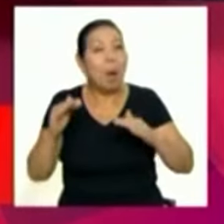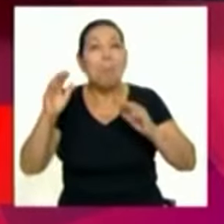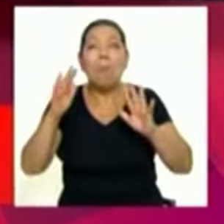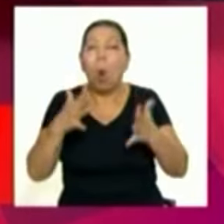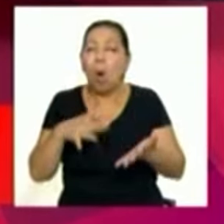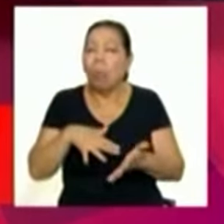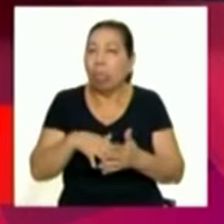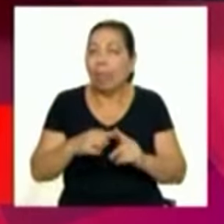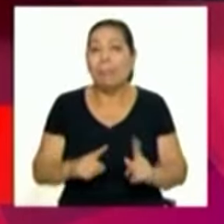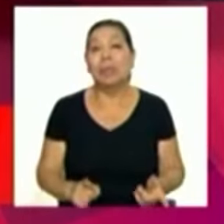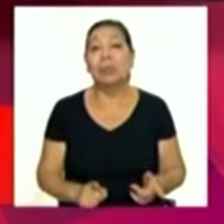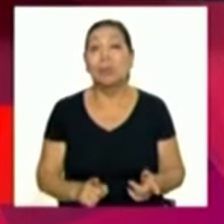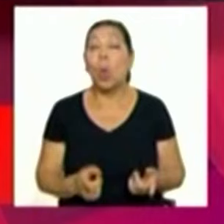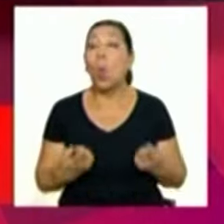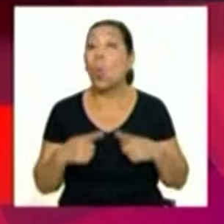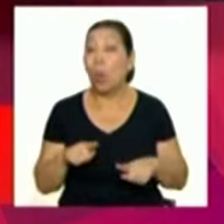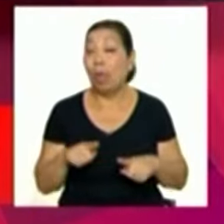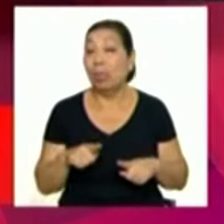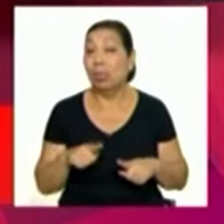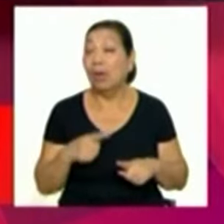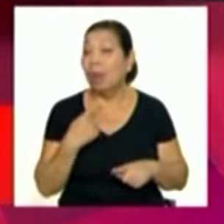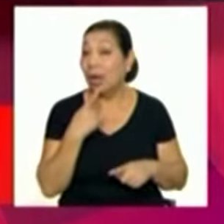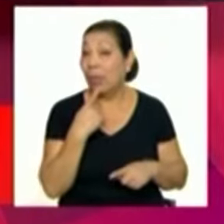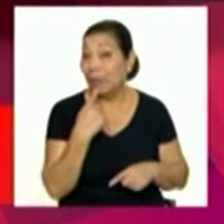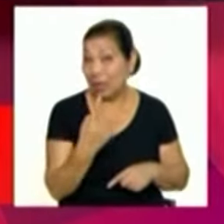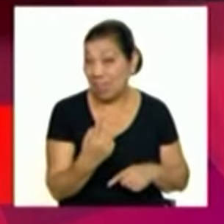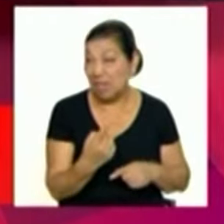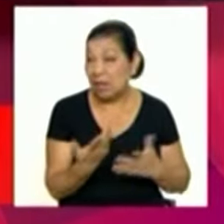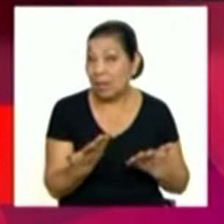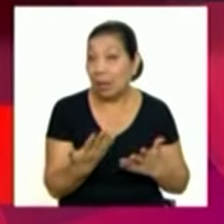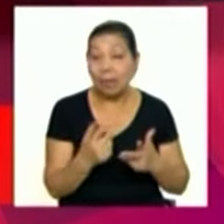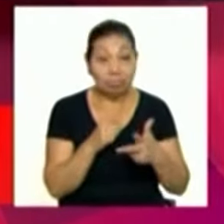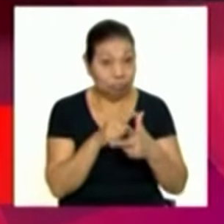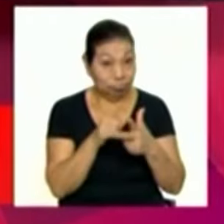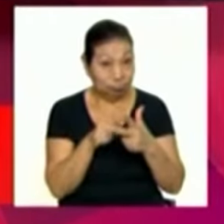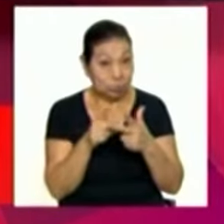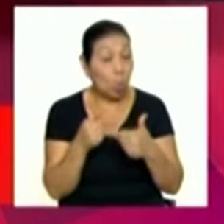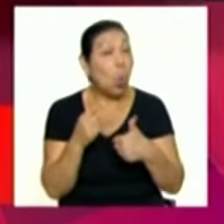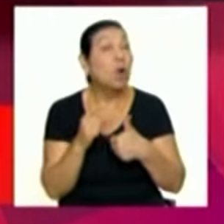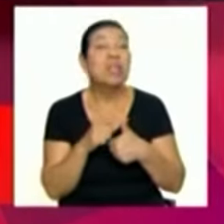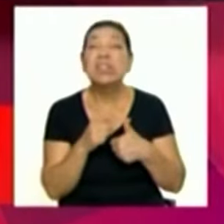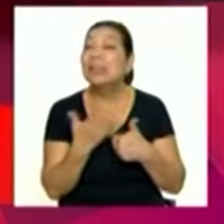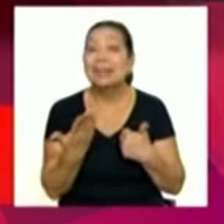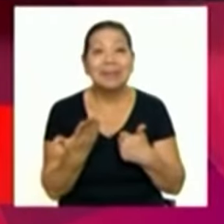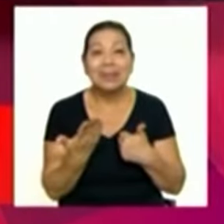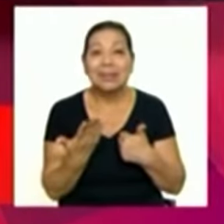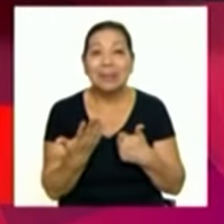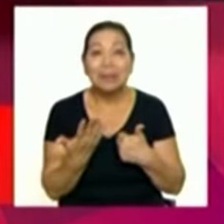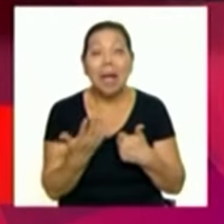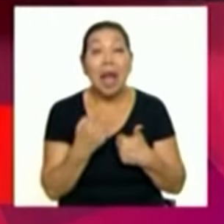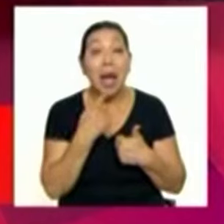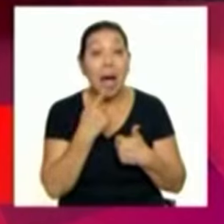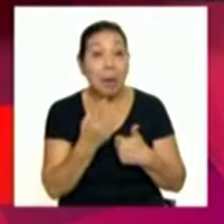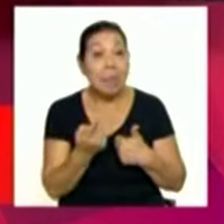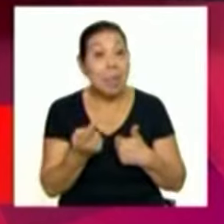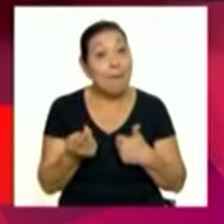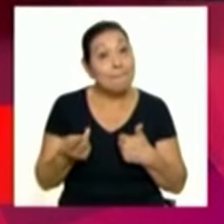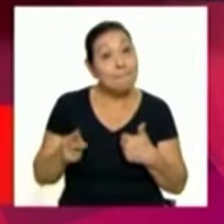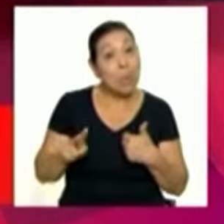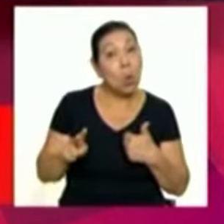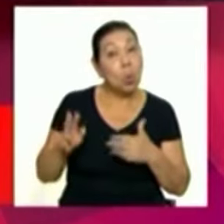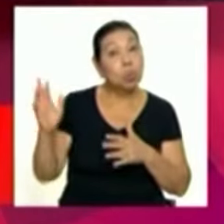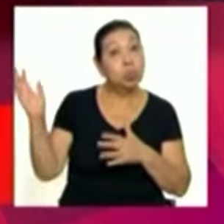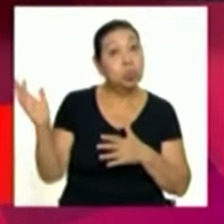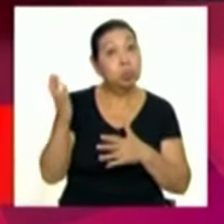debilitándose. En cuanto a los avisos meteorológicos les voy a mencionar tres de ellos, uno de ellos es el de aviso de incremento de